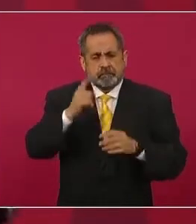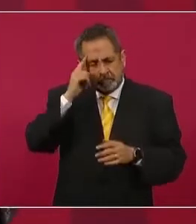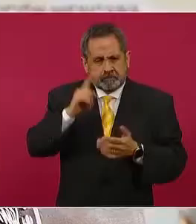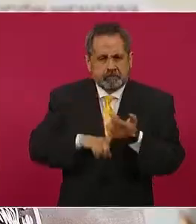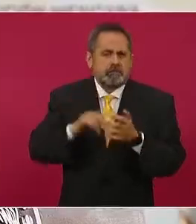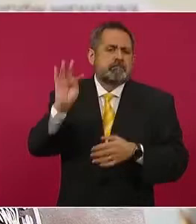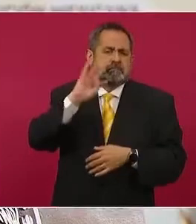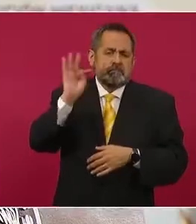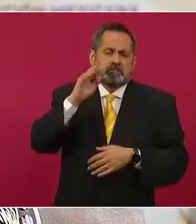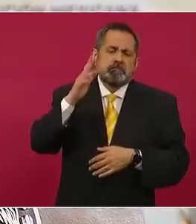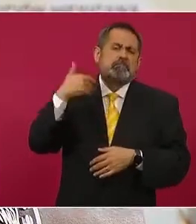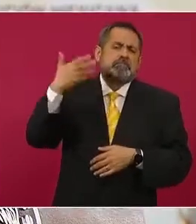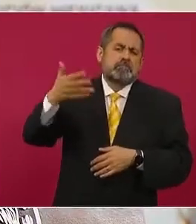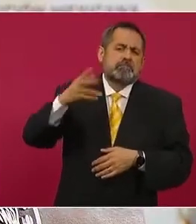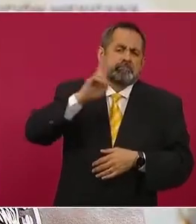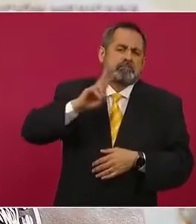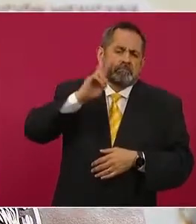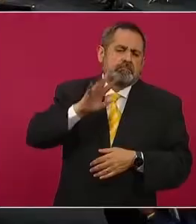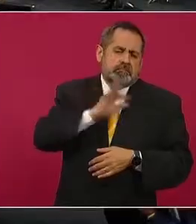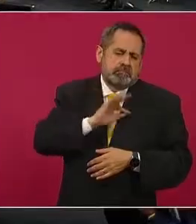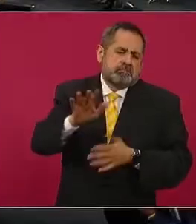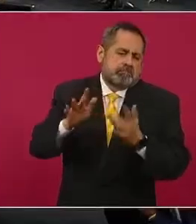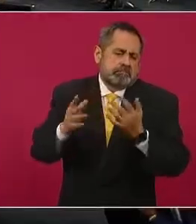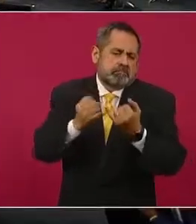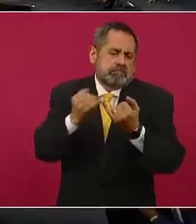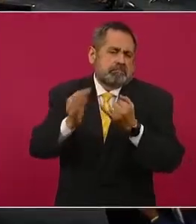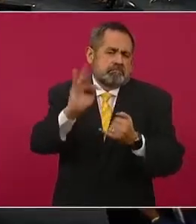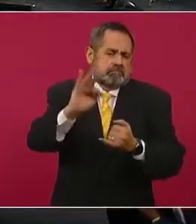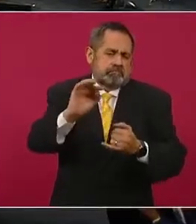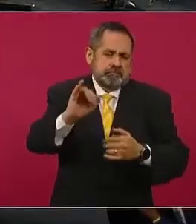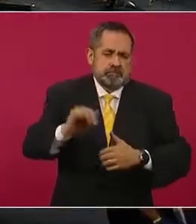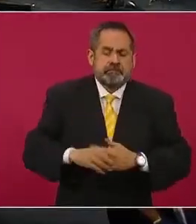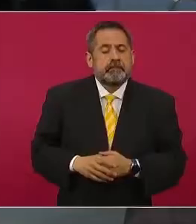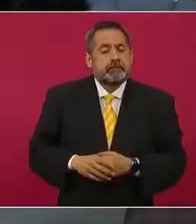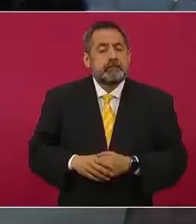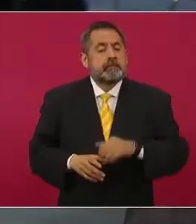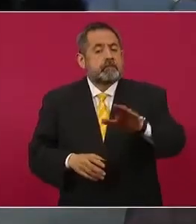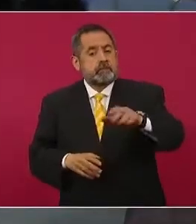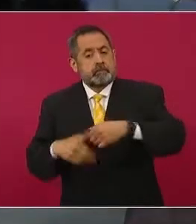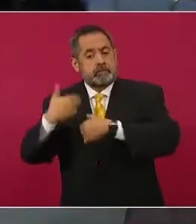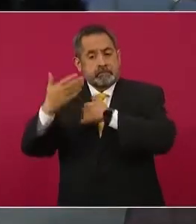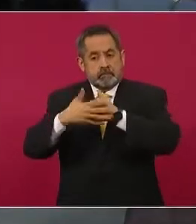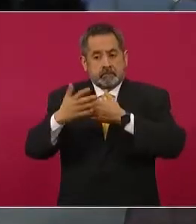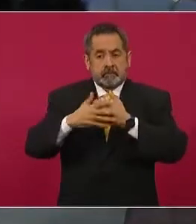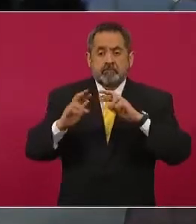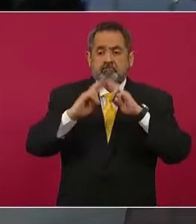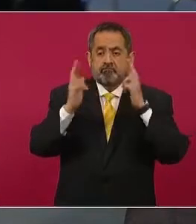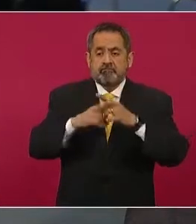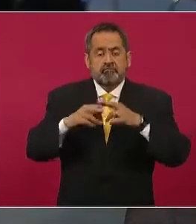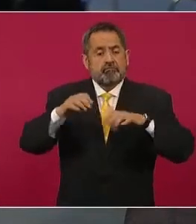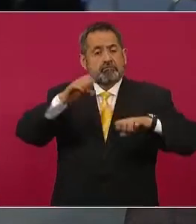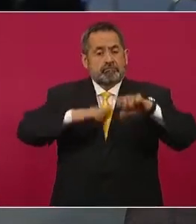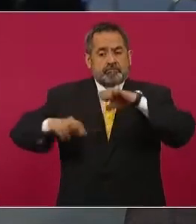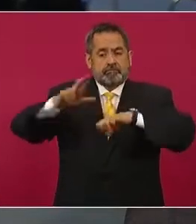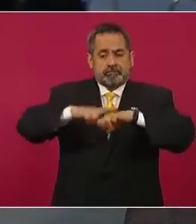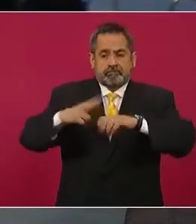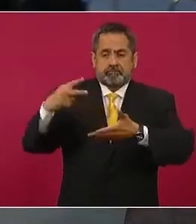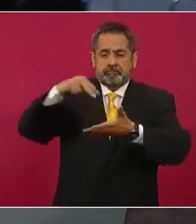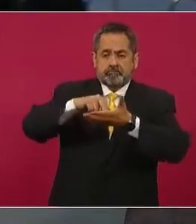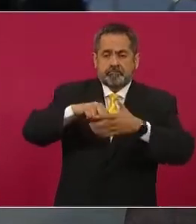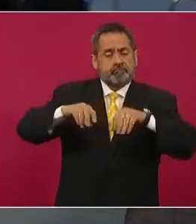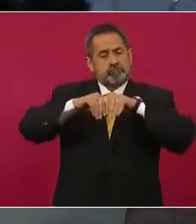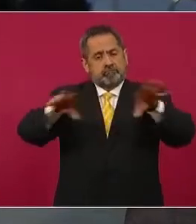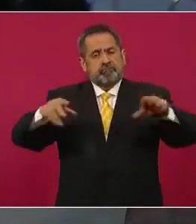descarto la eventualidad de realizar algo. ¿Habrá un mensaje del presidente en la reunión de embajadores, algún mensaje virtual?